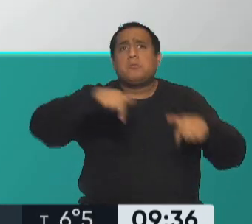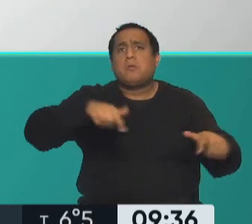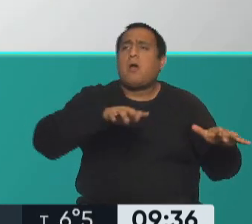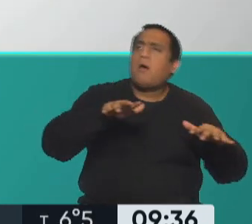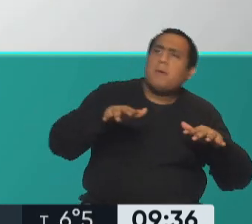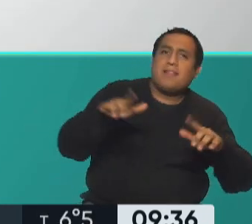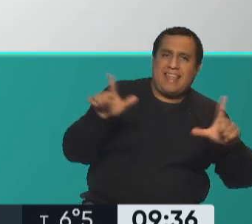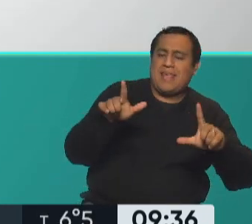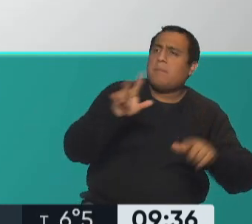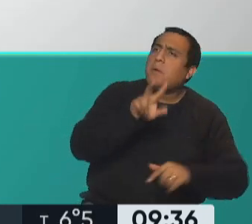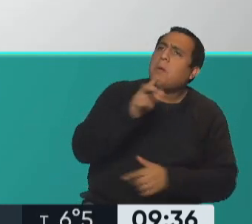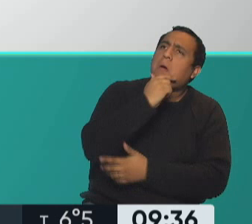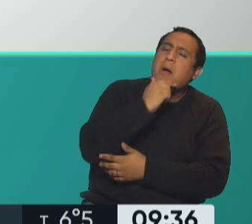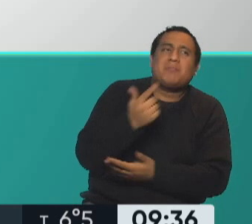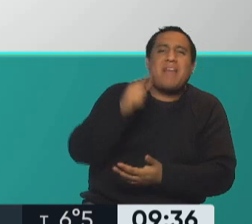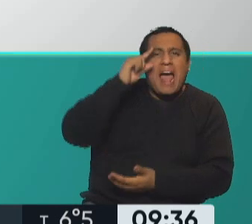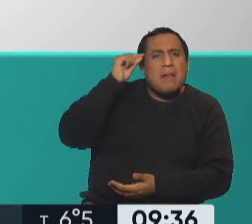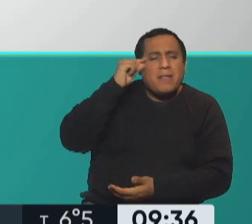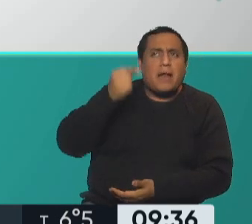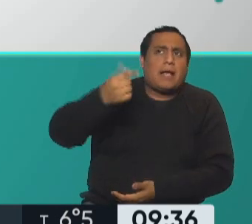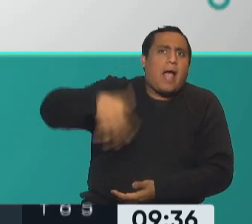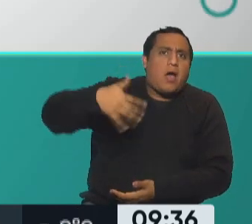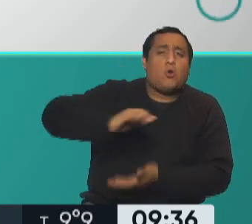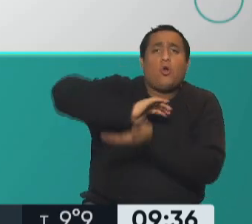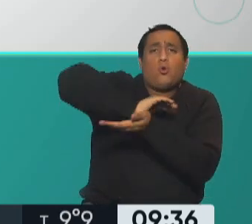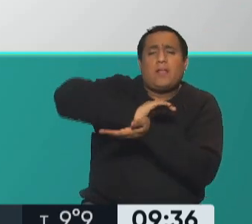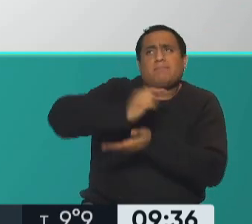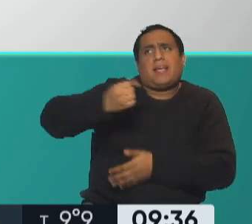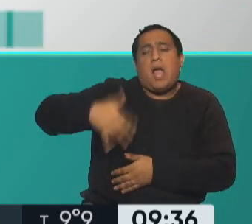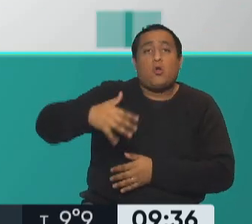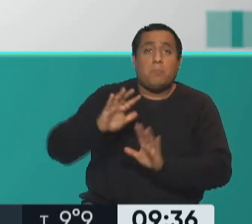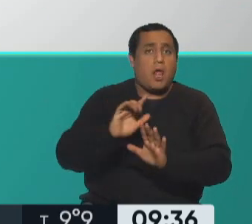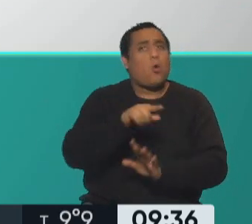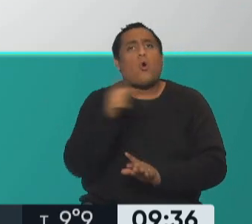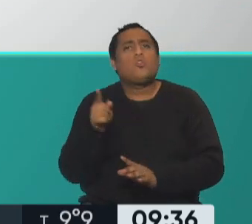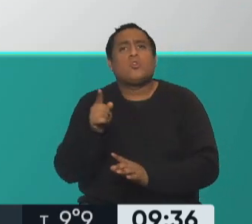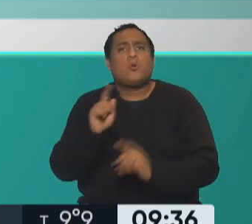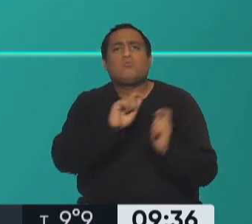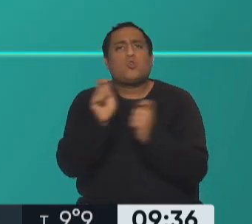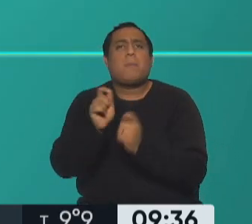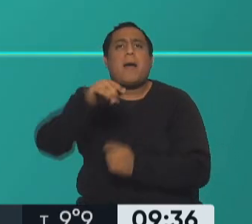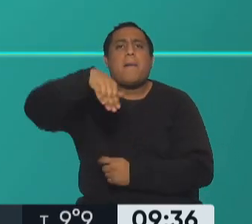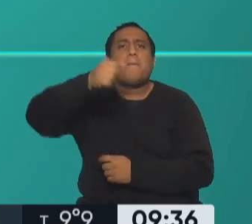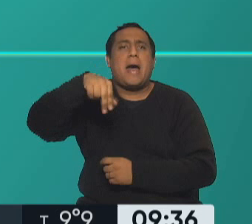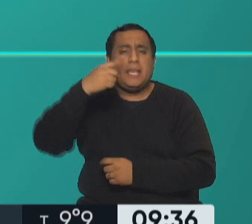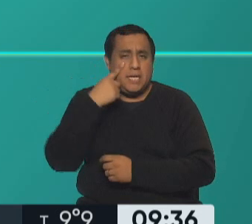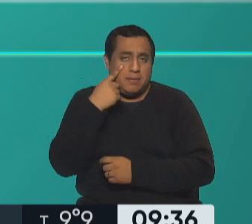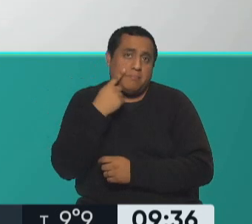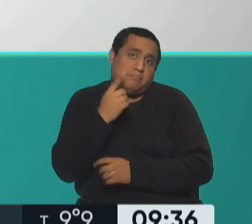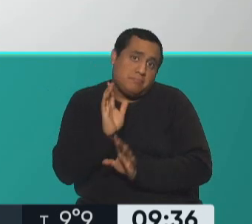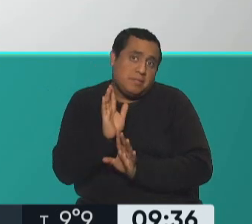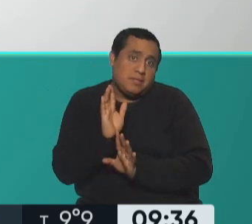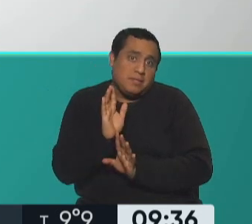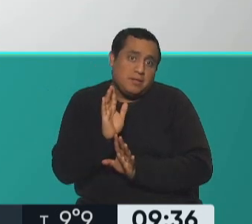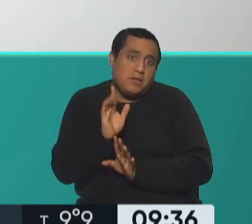no sé, me resulta medio caro la almendra o la nuez. Pero también el maní es un fruto seco, ¿no? Sin sal, quizás. sal. No, el